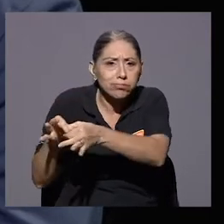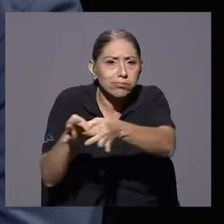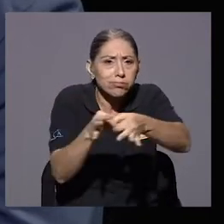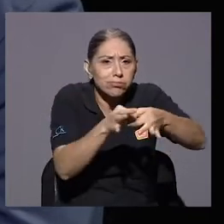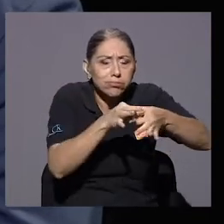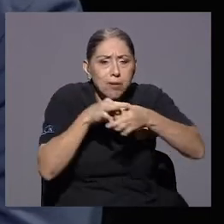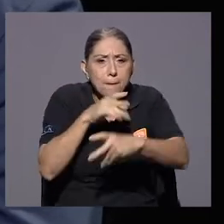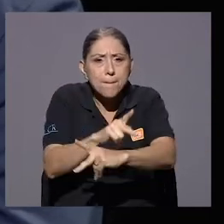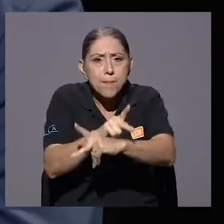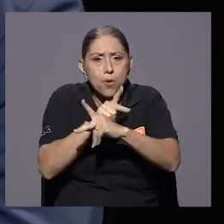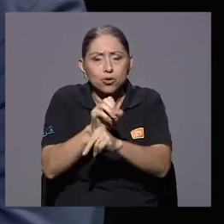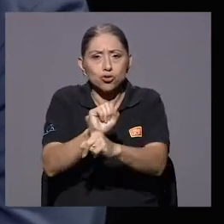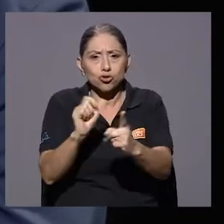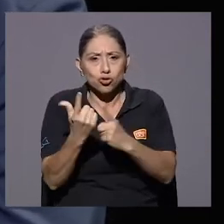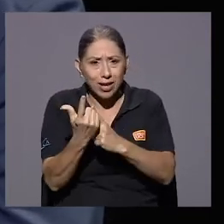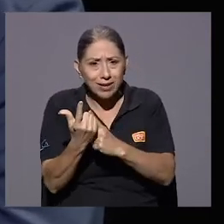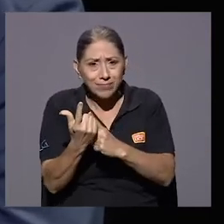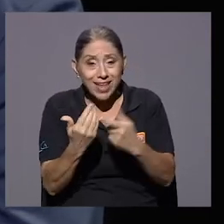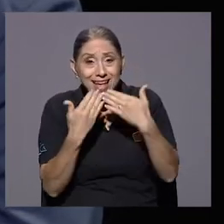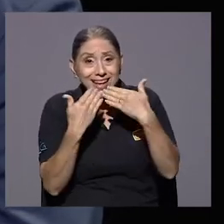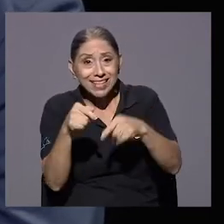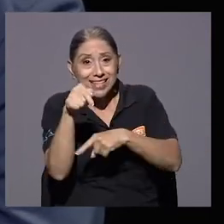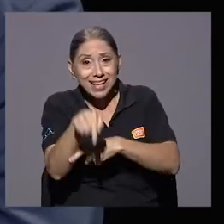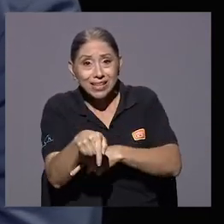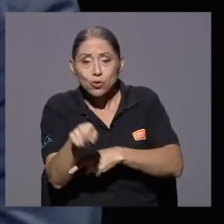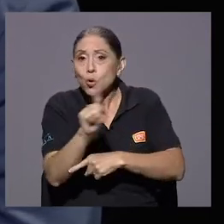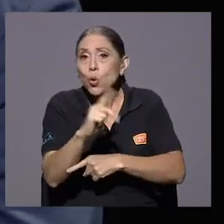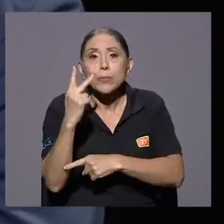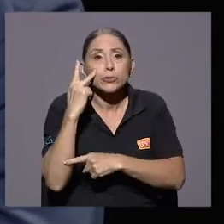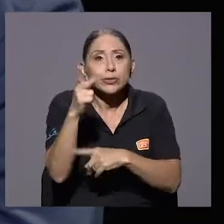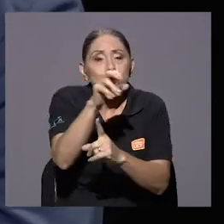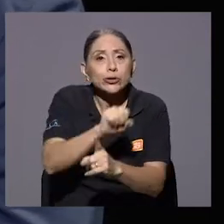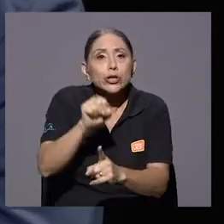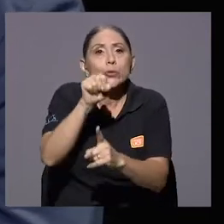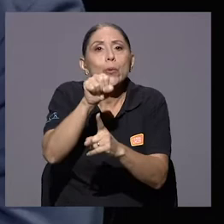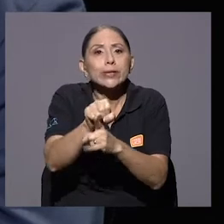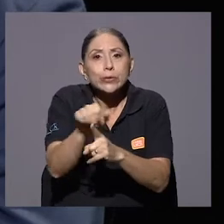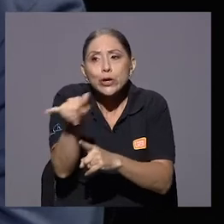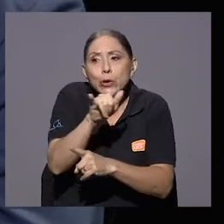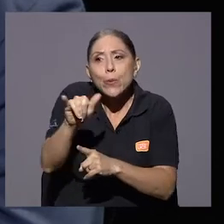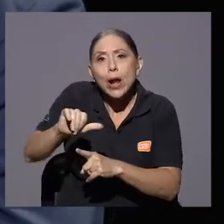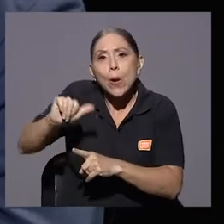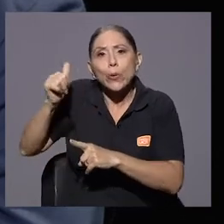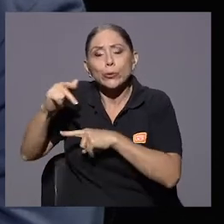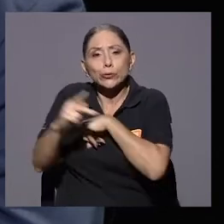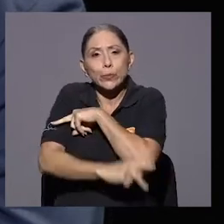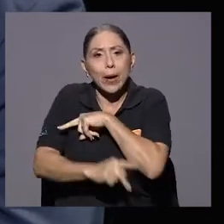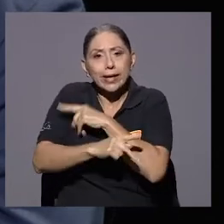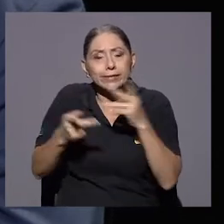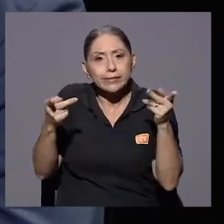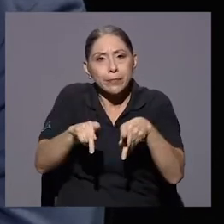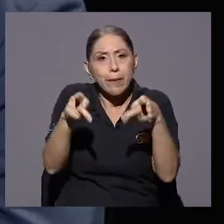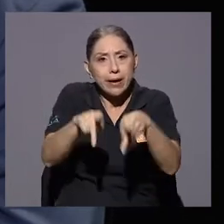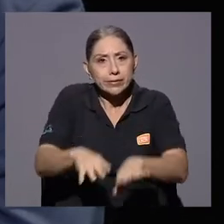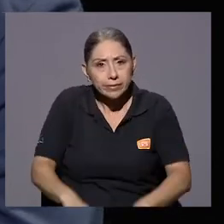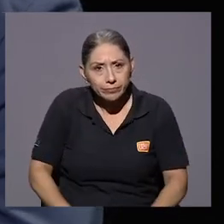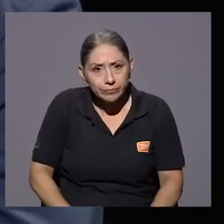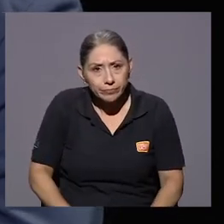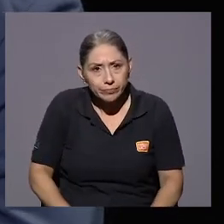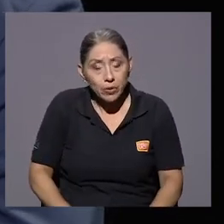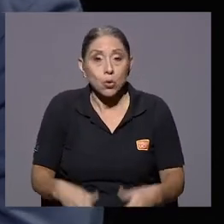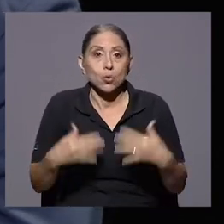protección social, es que no hemos visto escenarios como otros países, ¿verdad? Que hemos cuantificado cualquier cantidad de